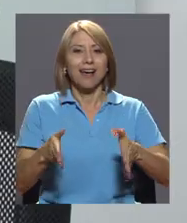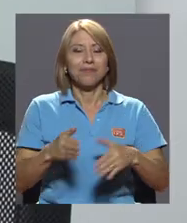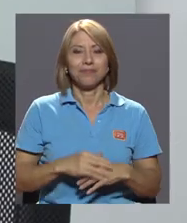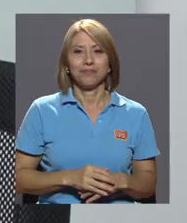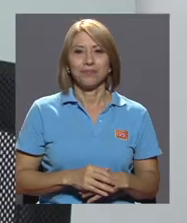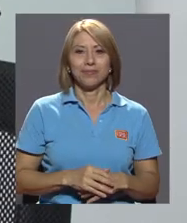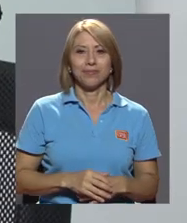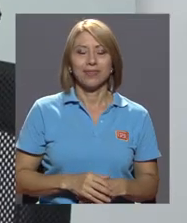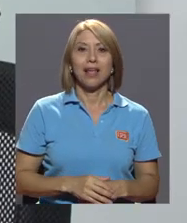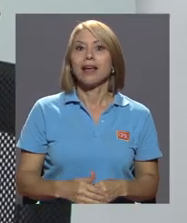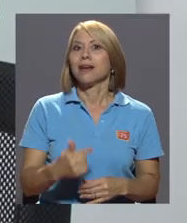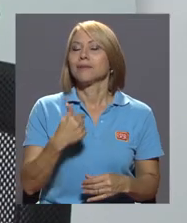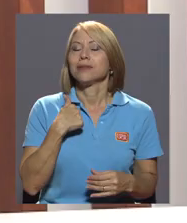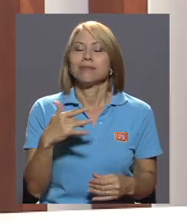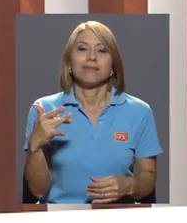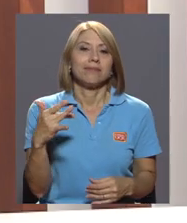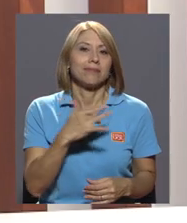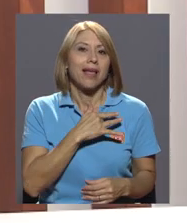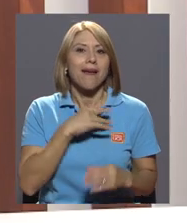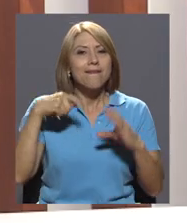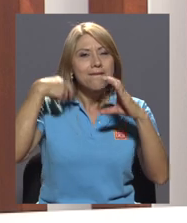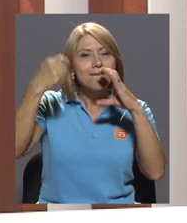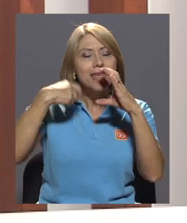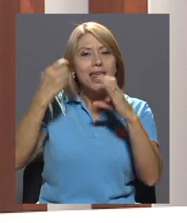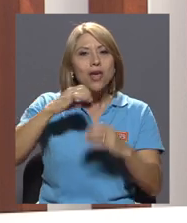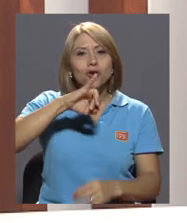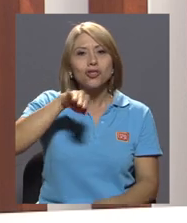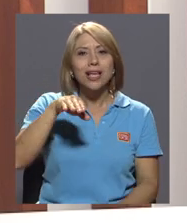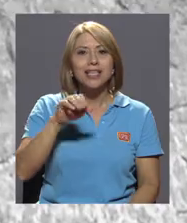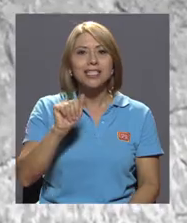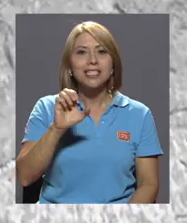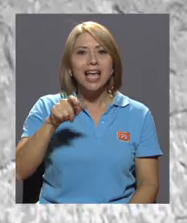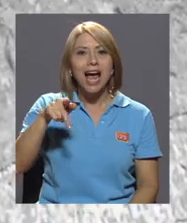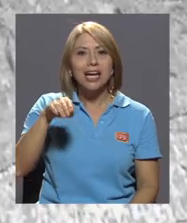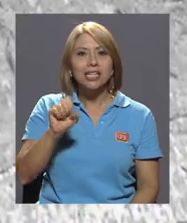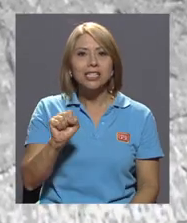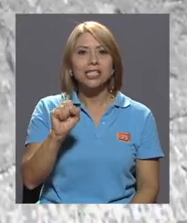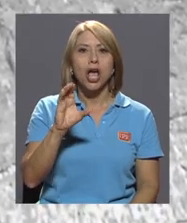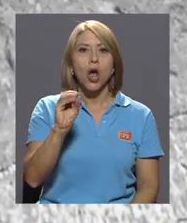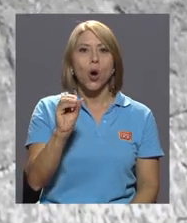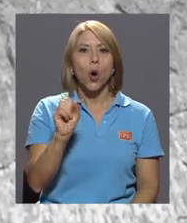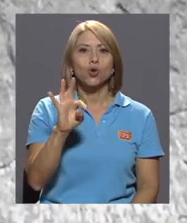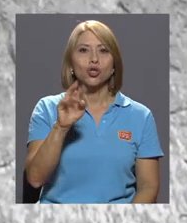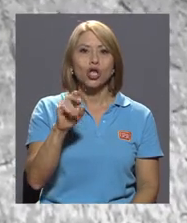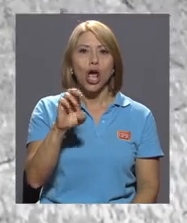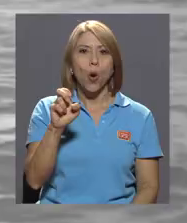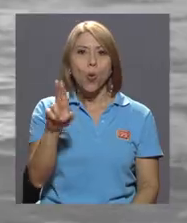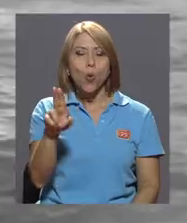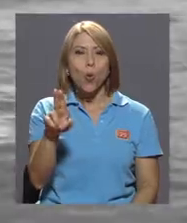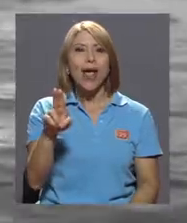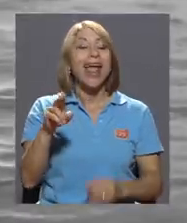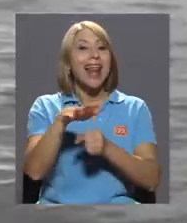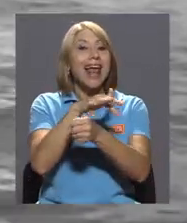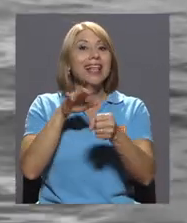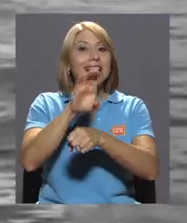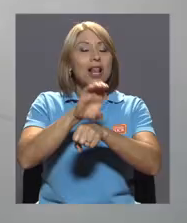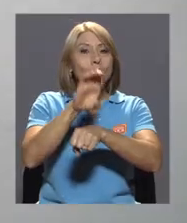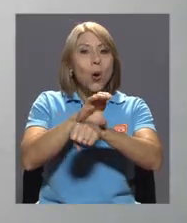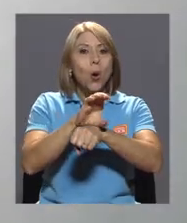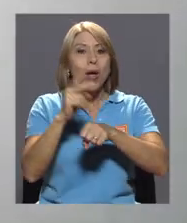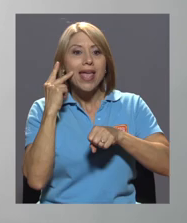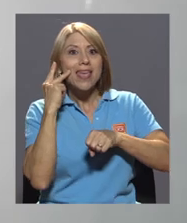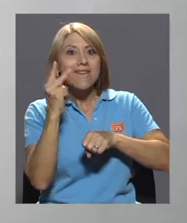Era muy fanática de los videos de Jacques Cousteau en la Isla del Coco y esas escenas fabulosas de los tiburones martillo